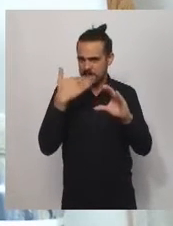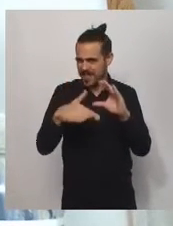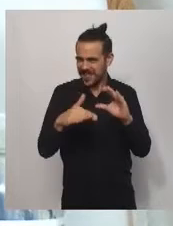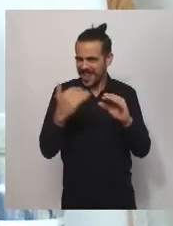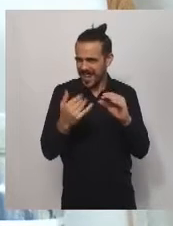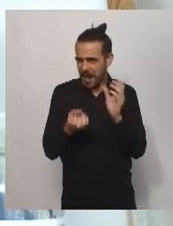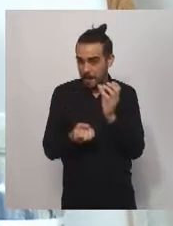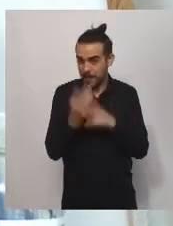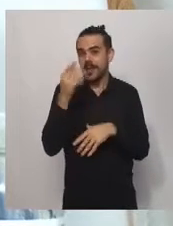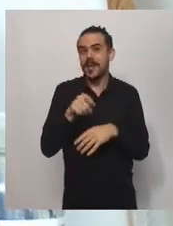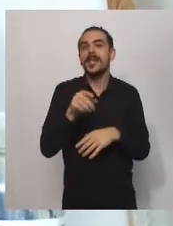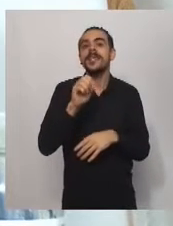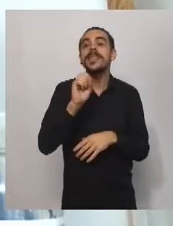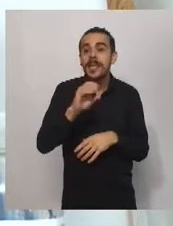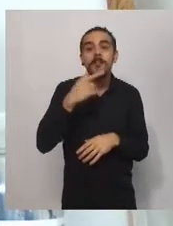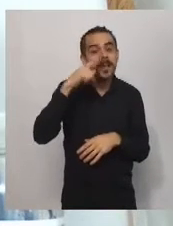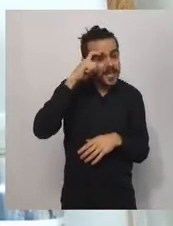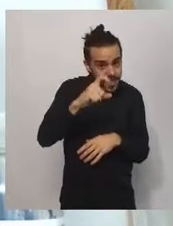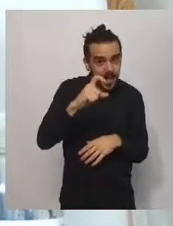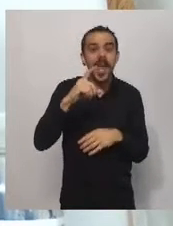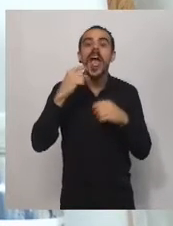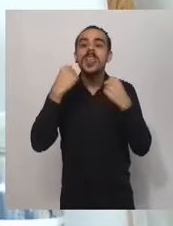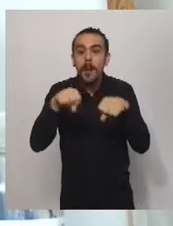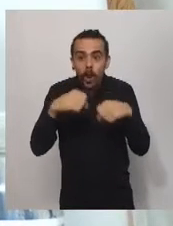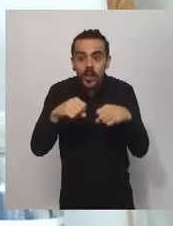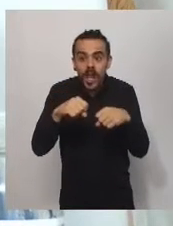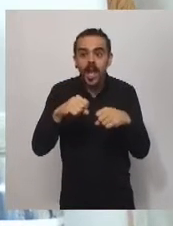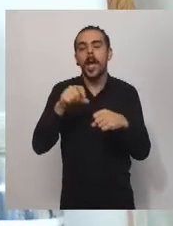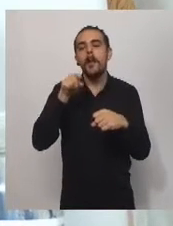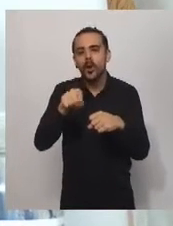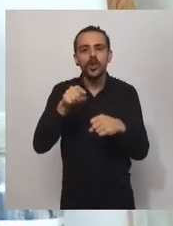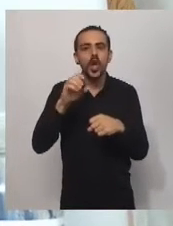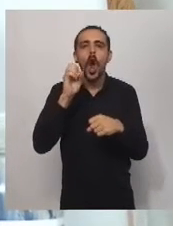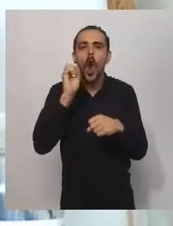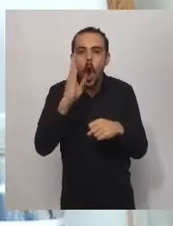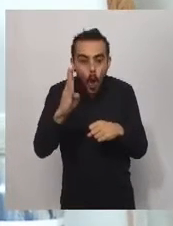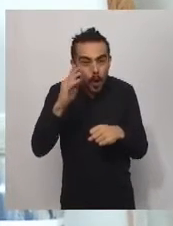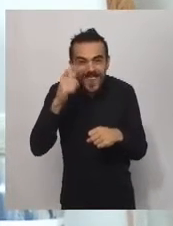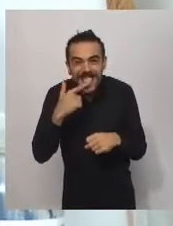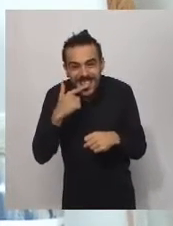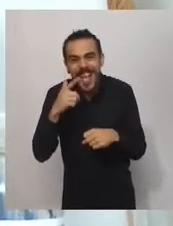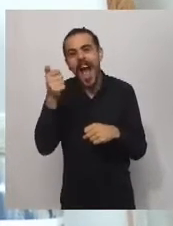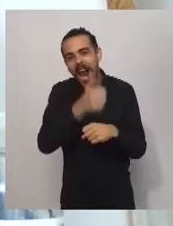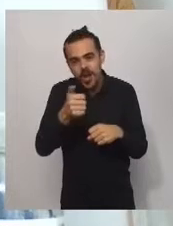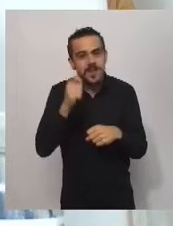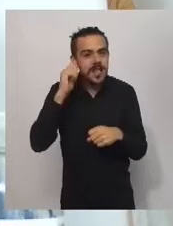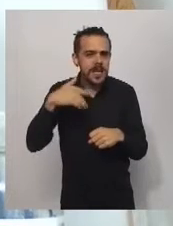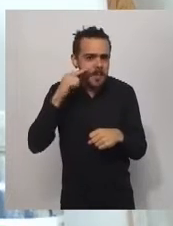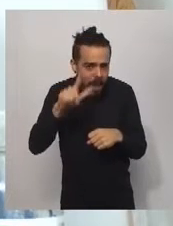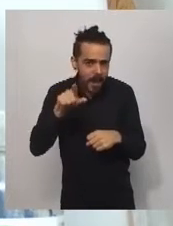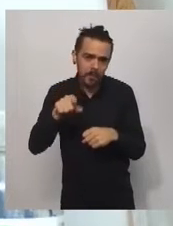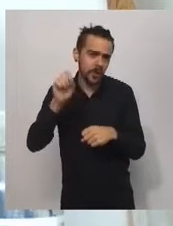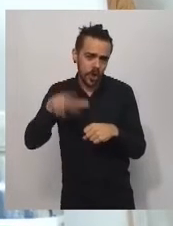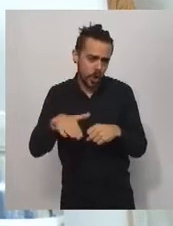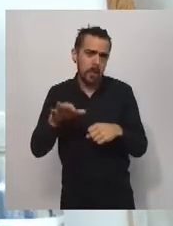que es secdeportes.clubes.gmail.com, o a los teléfonos que